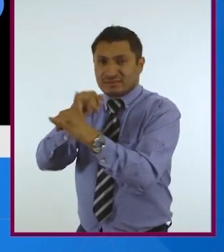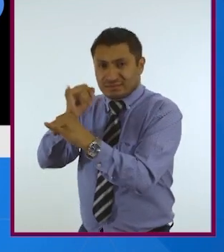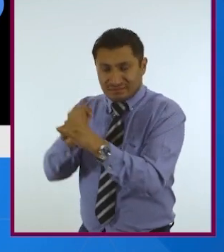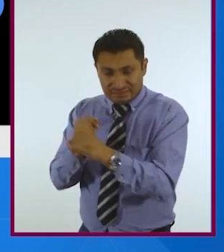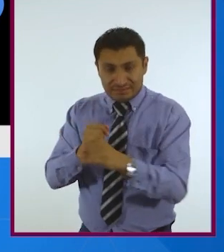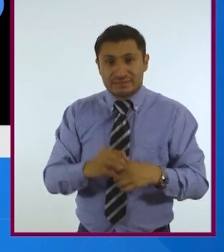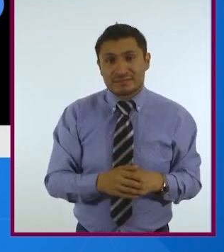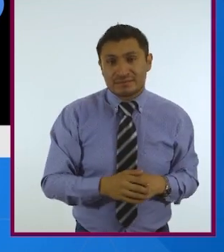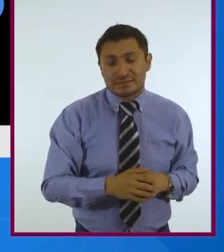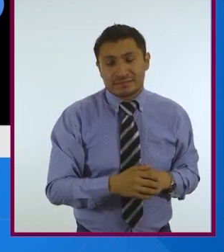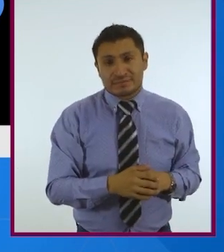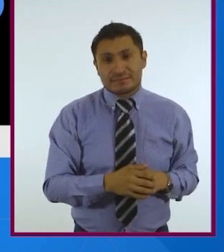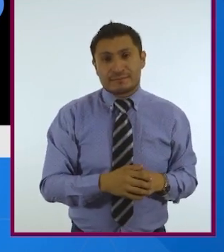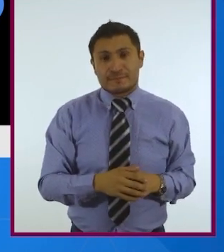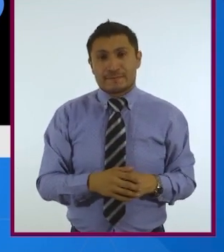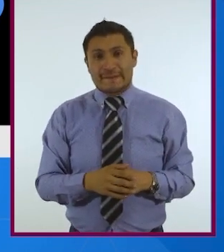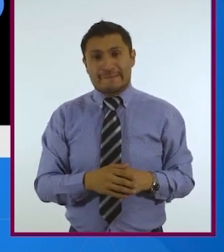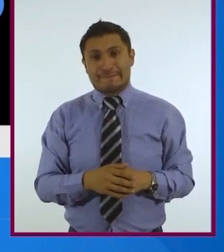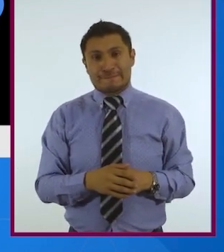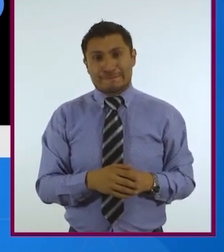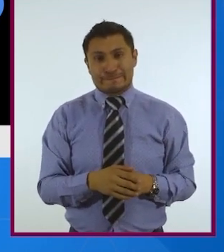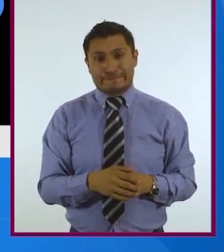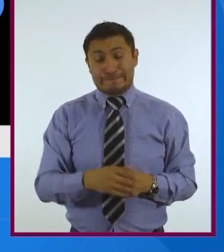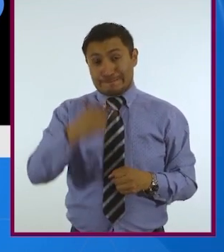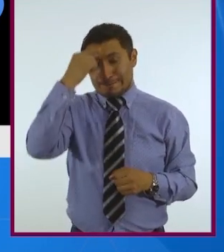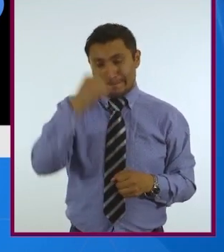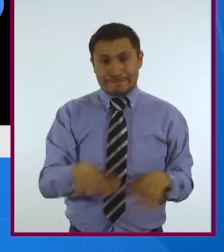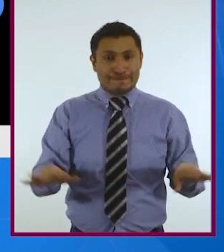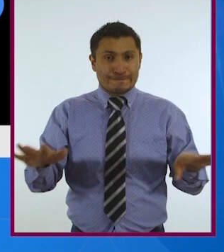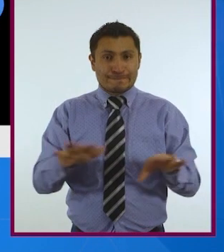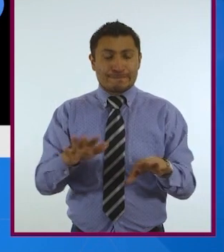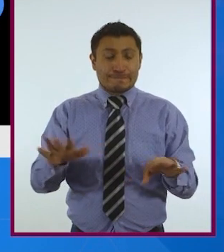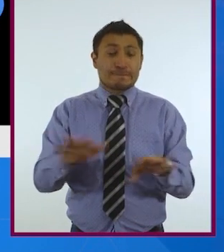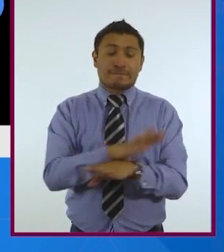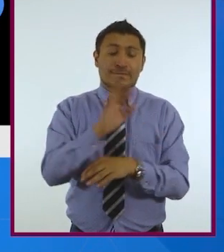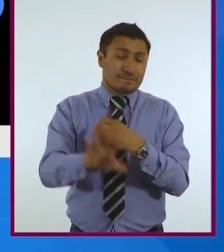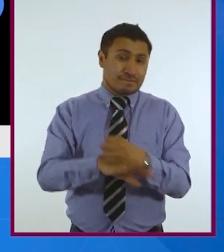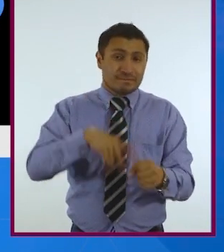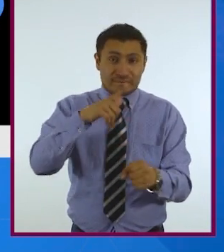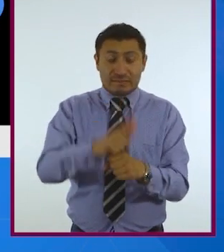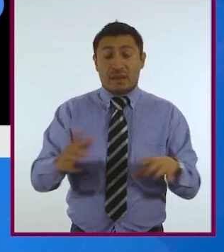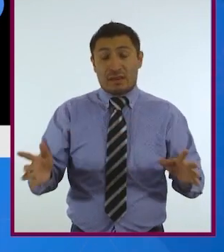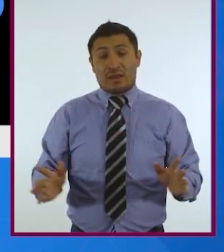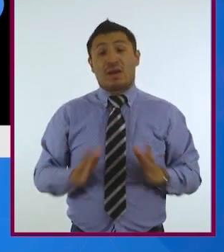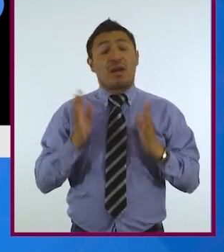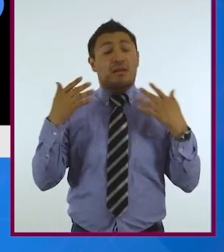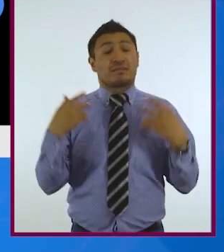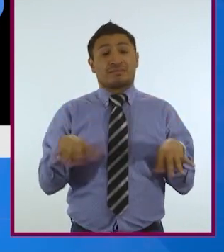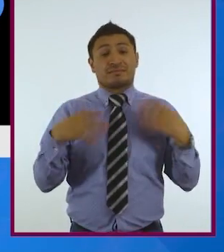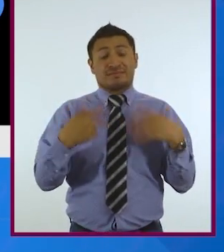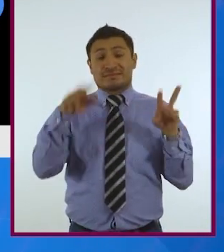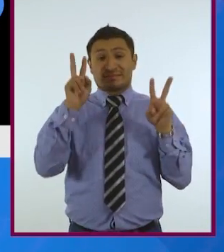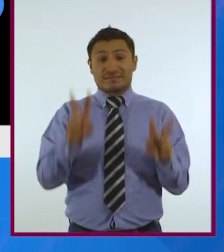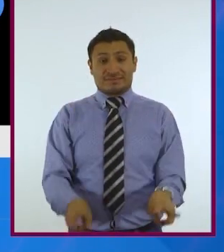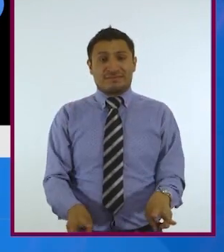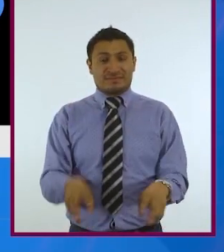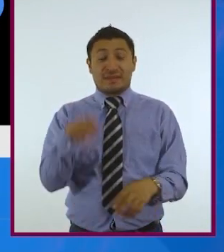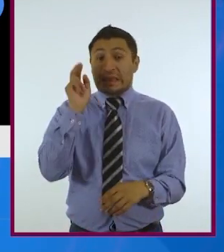para sustituir animales. Y es sorprendente lo que existe. O sea,